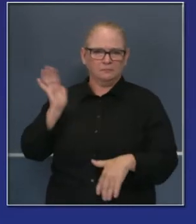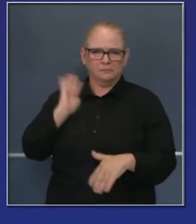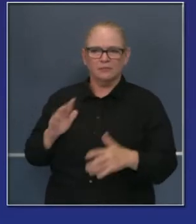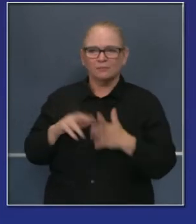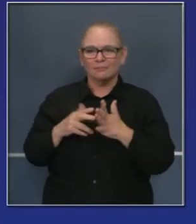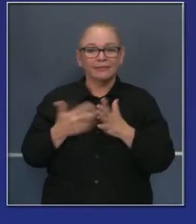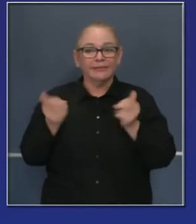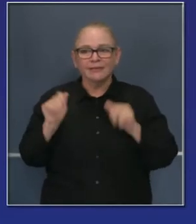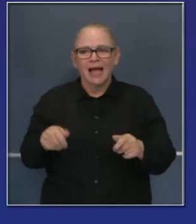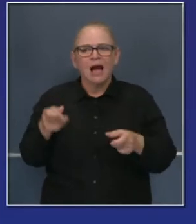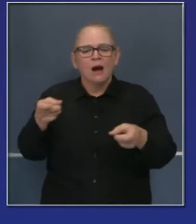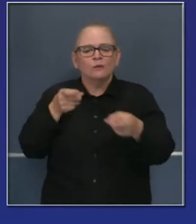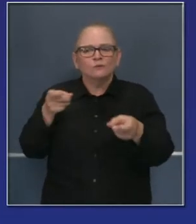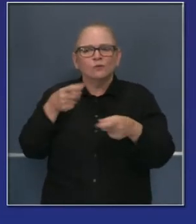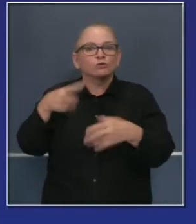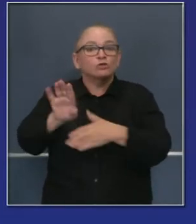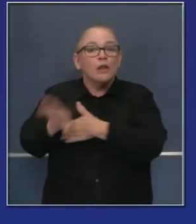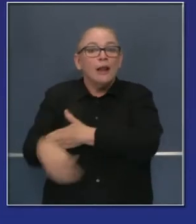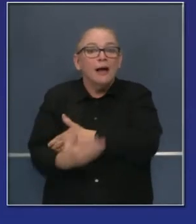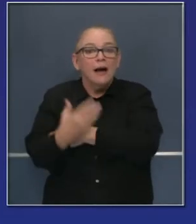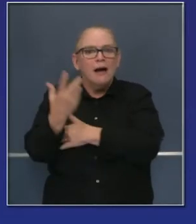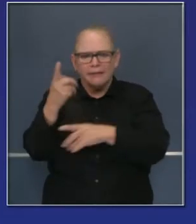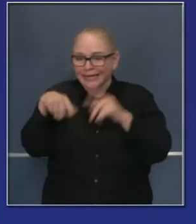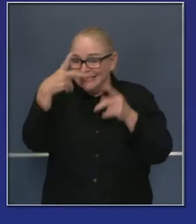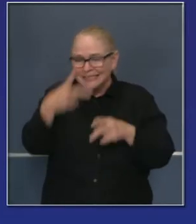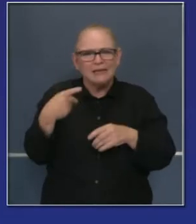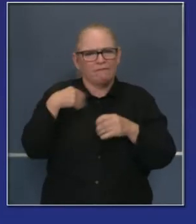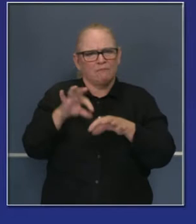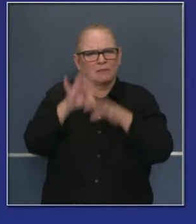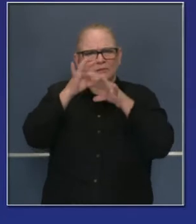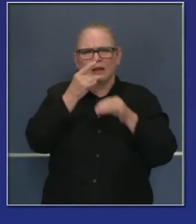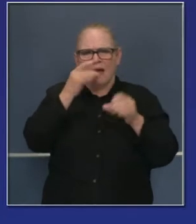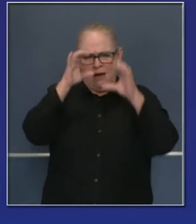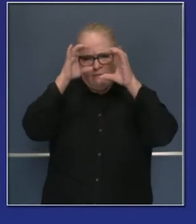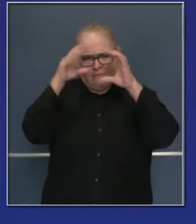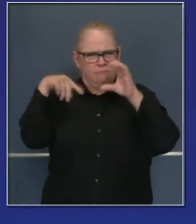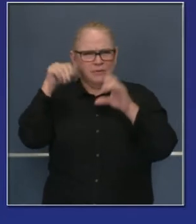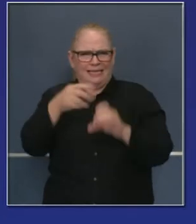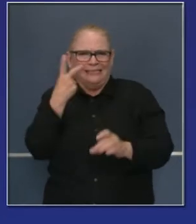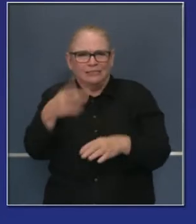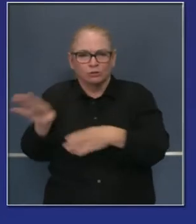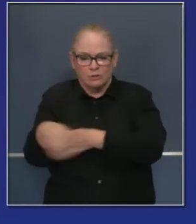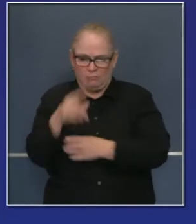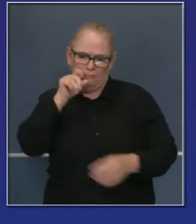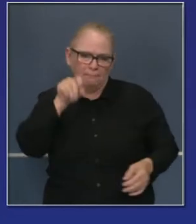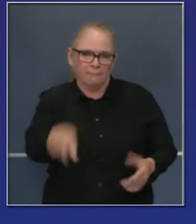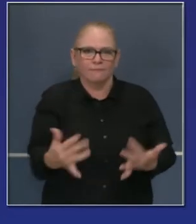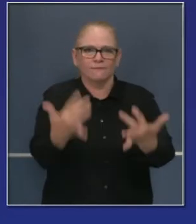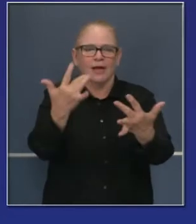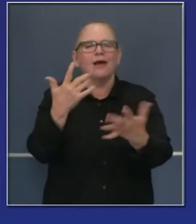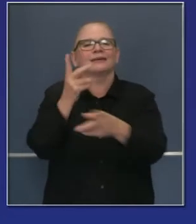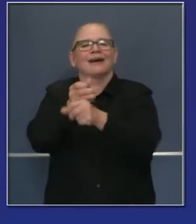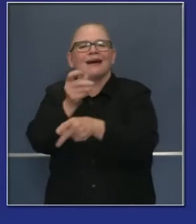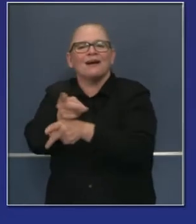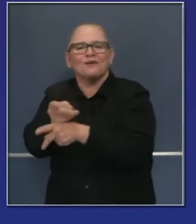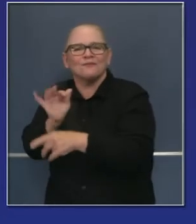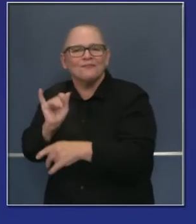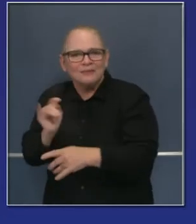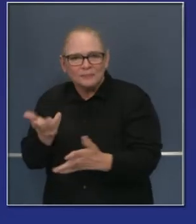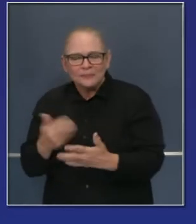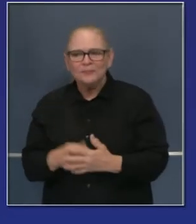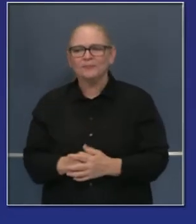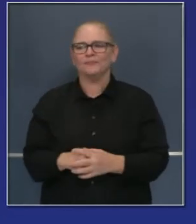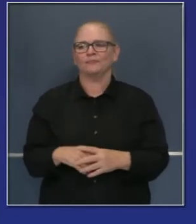trabajo nocturno. Todo esto lo estamos poniendo a disposición de nuestro personal y estamos estrechándolo